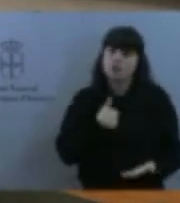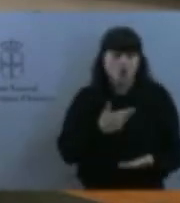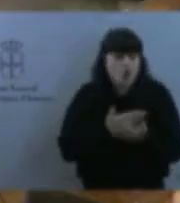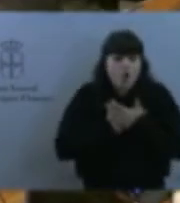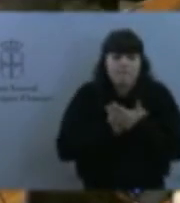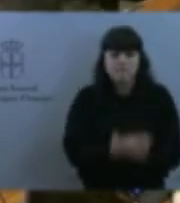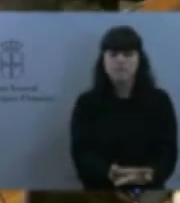trabajo. Gracias.